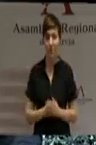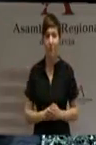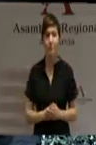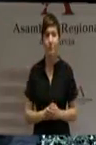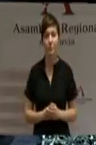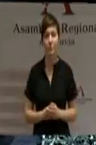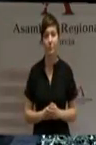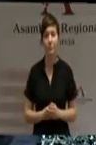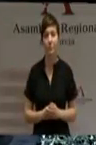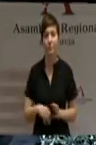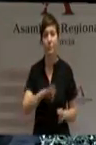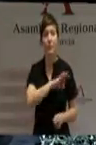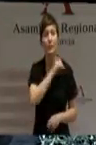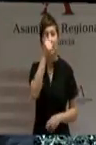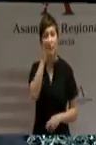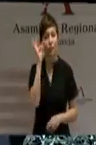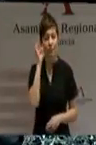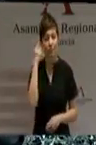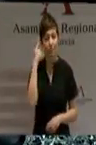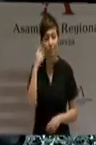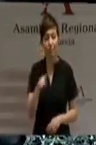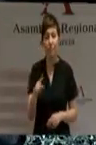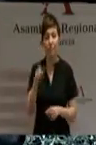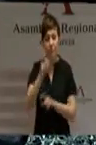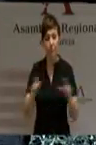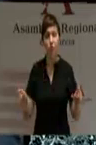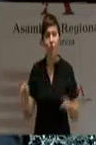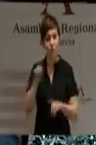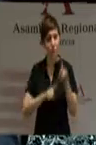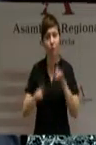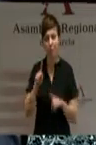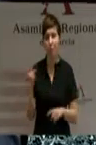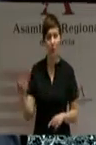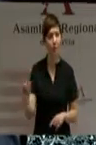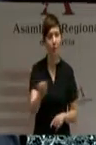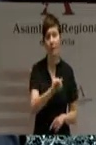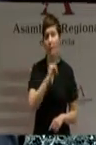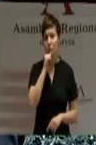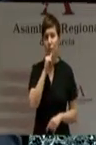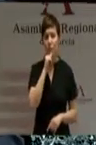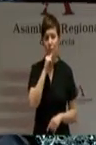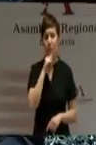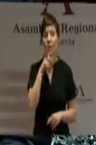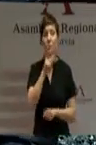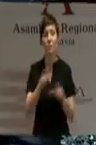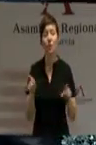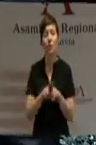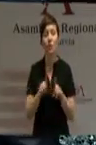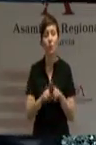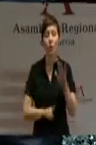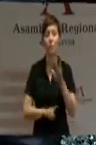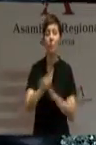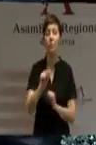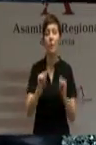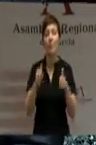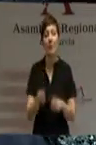todavía hay mucha gente con problemas. La recuperación ha llegado aún a pocas personas, pero es real.